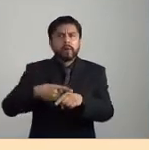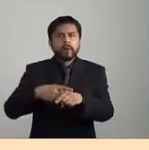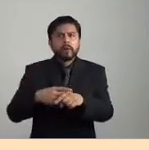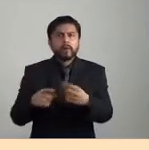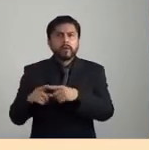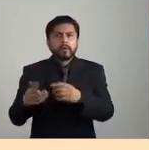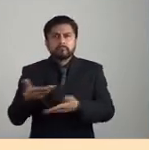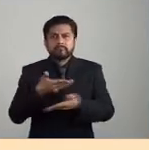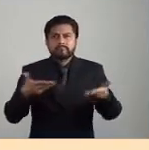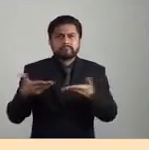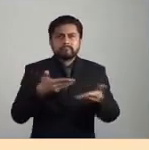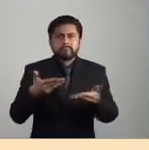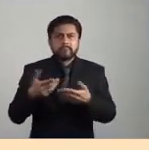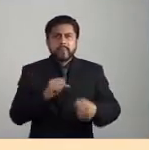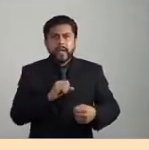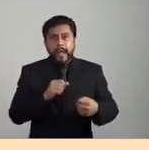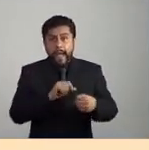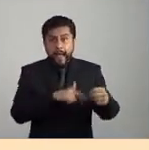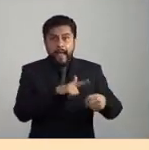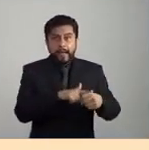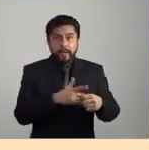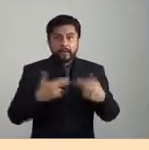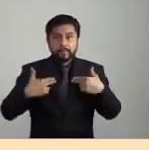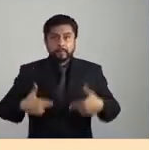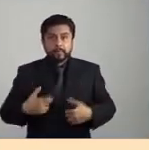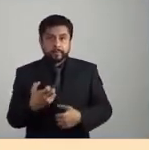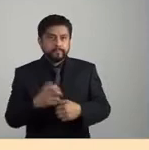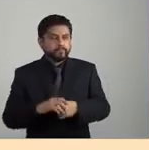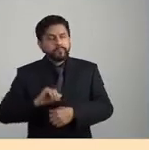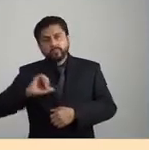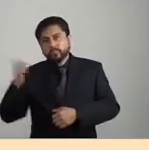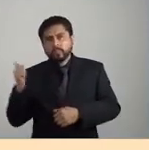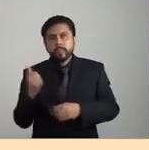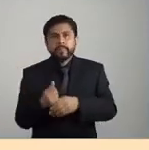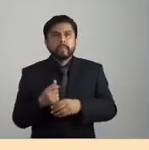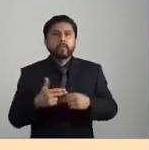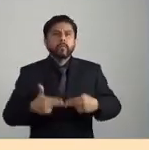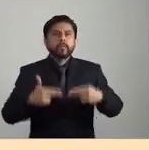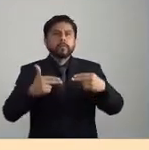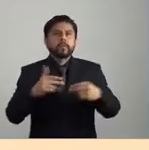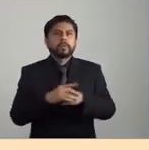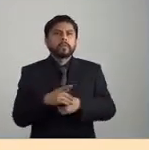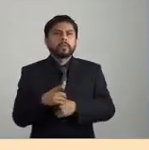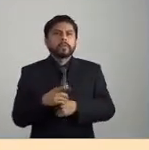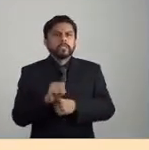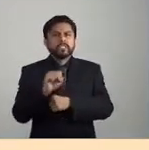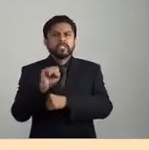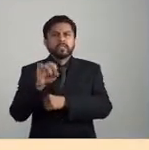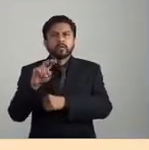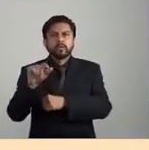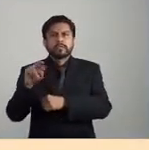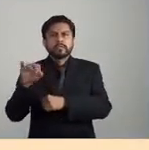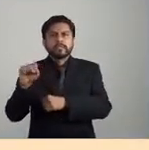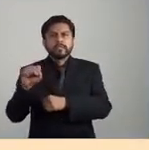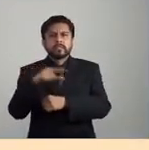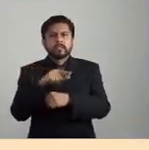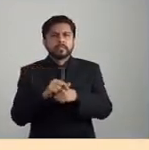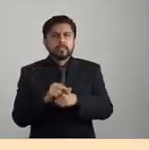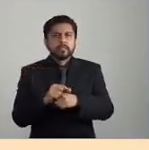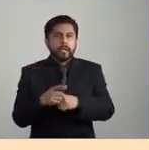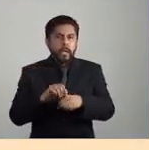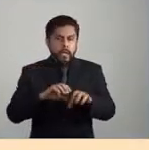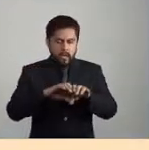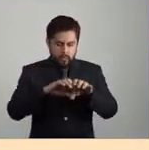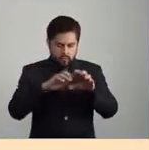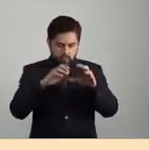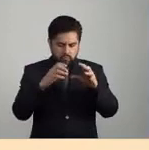estaríamos en un fenómeno, también se produjo otros sucesos de zoonosis fuertes en la creación de esa economía mundo de